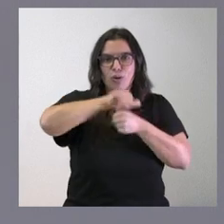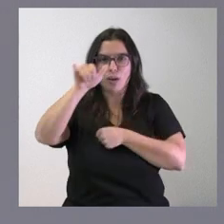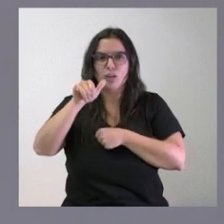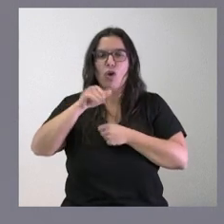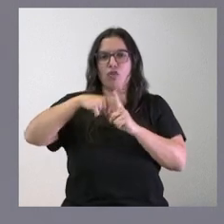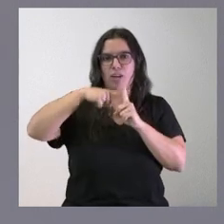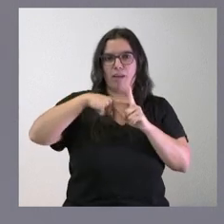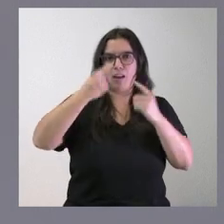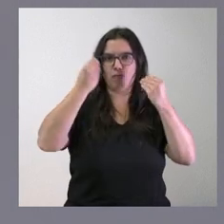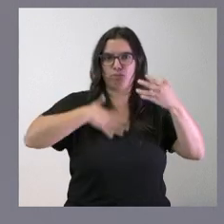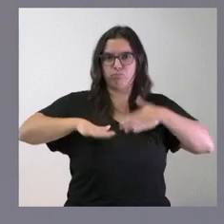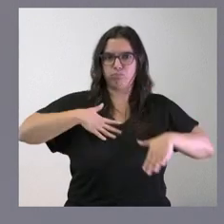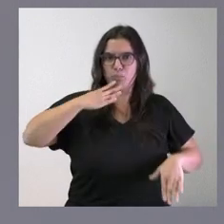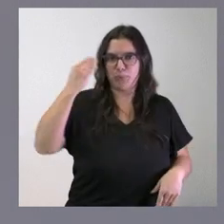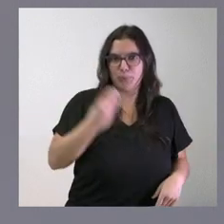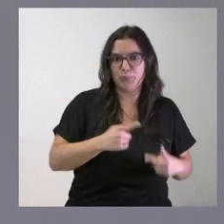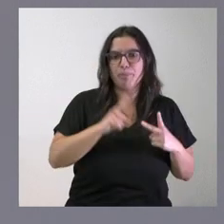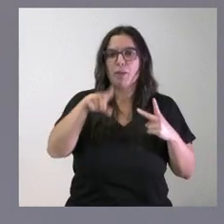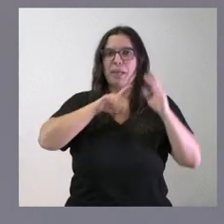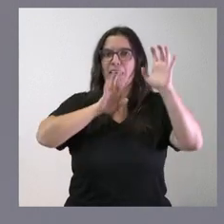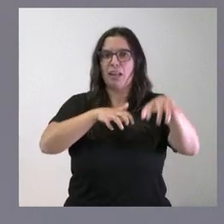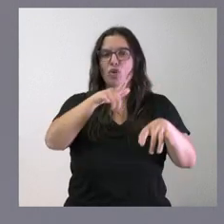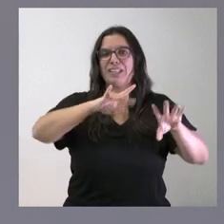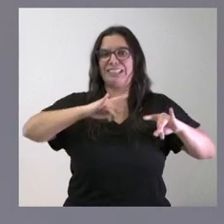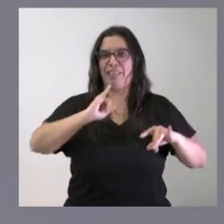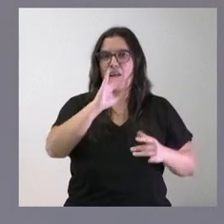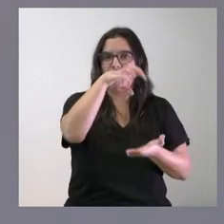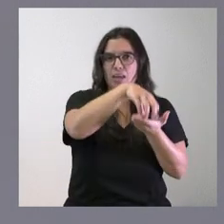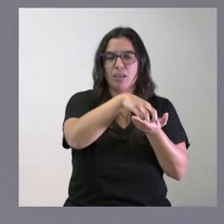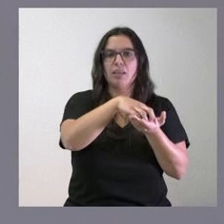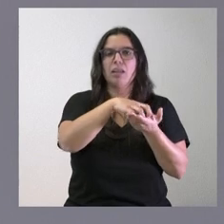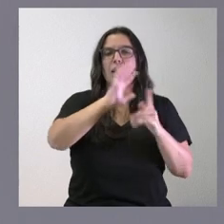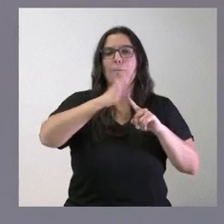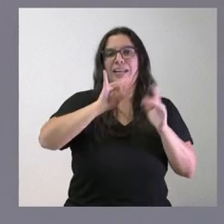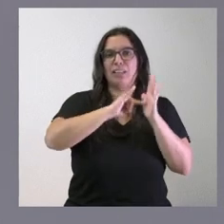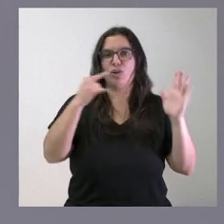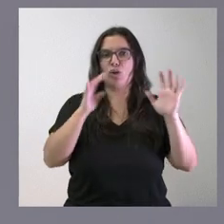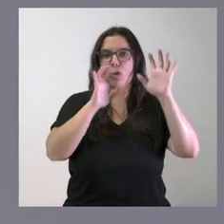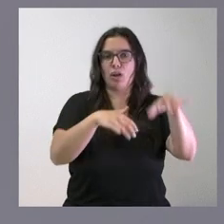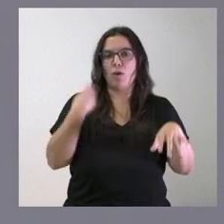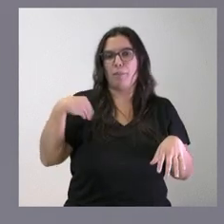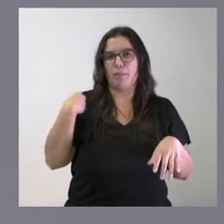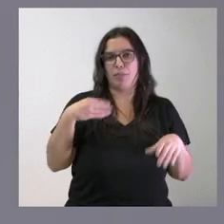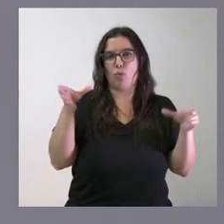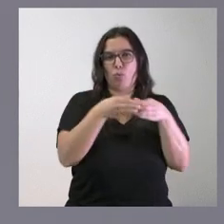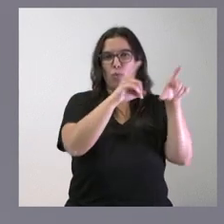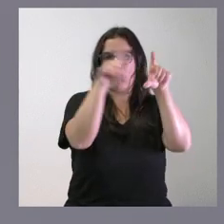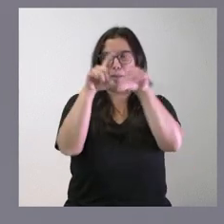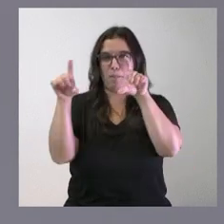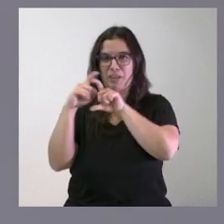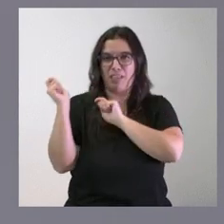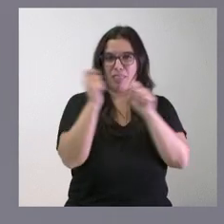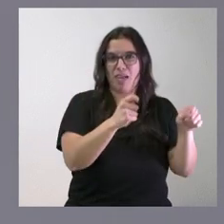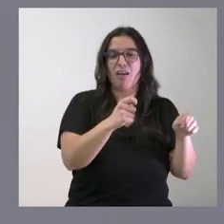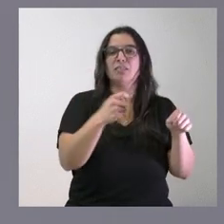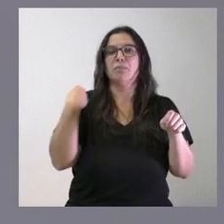de formación muy alto León tiene esa sede en el parque tecnológico de León de ese hub que se nos concedió por la